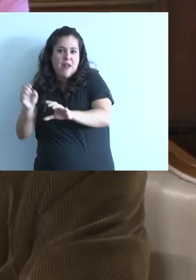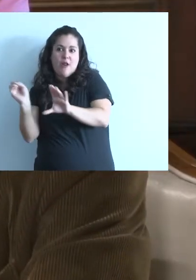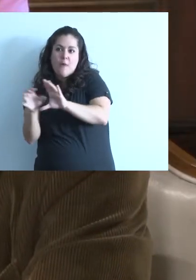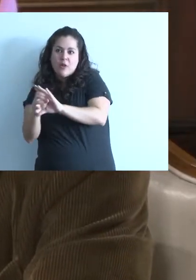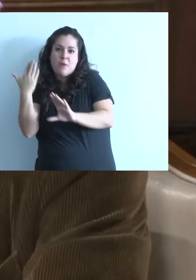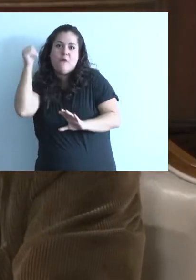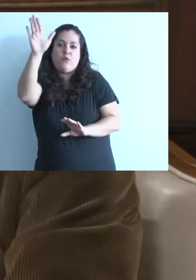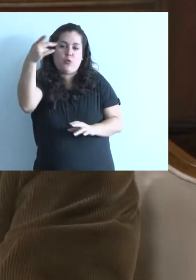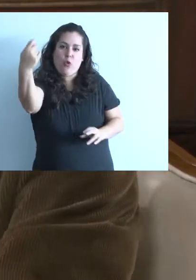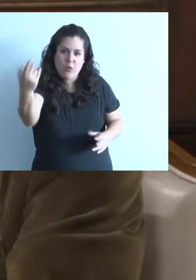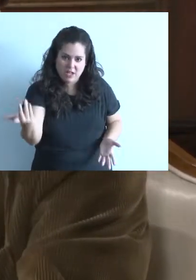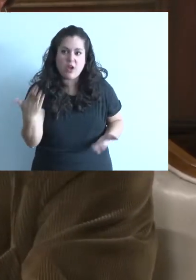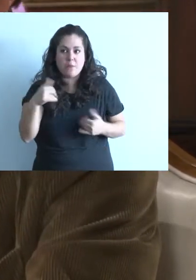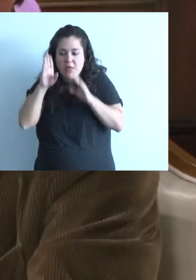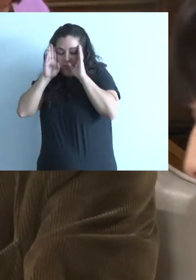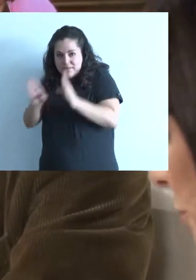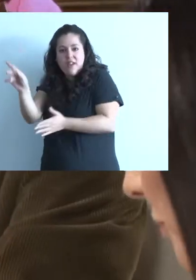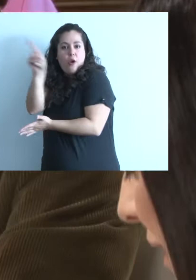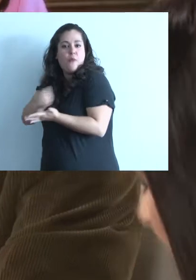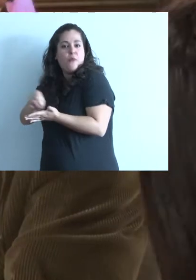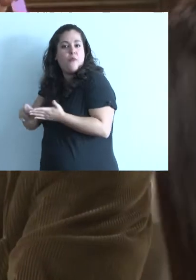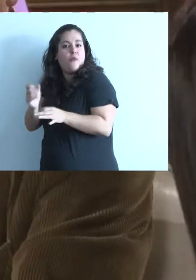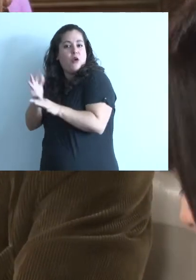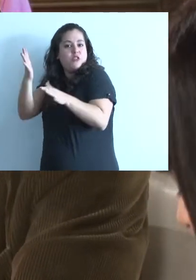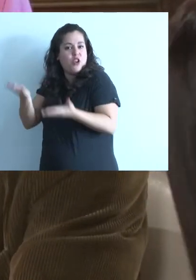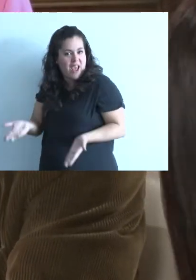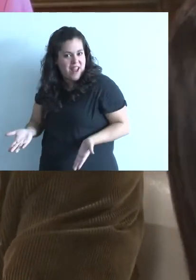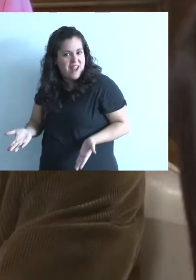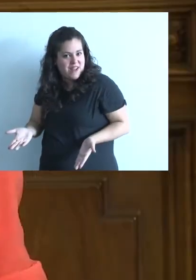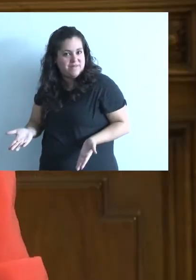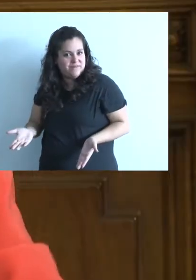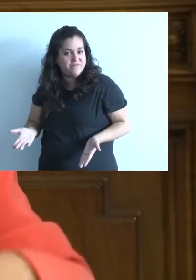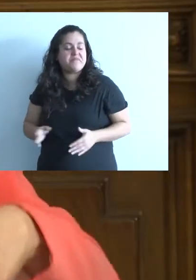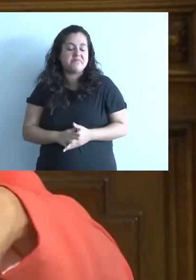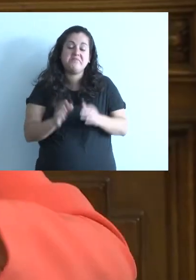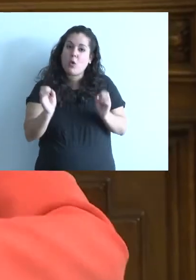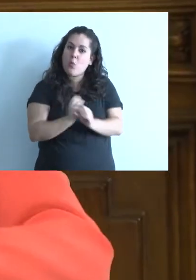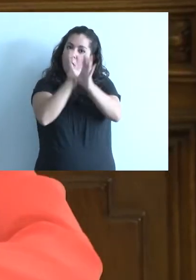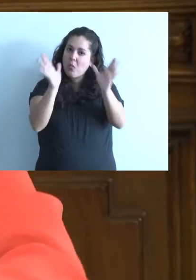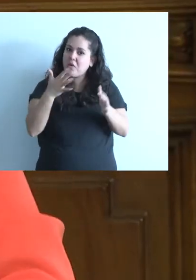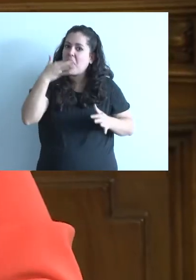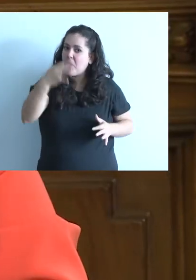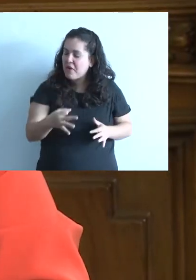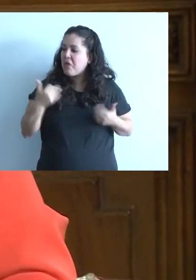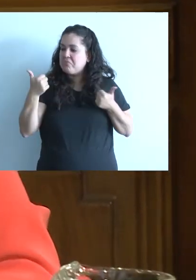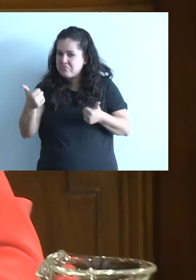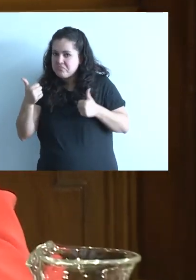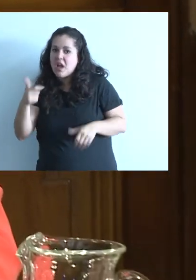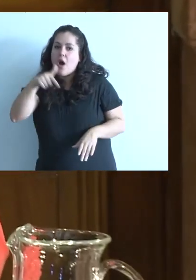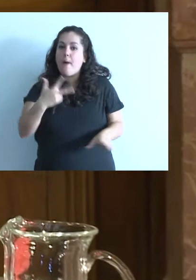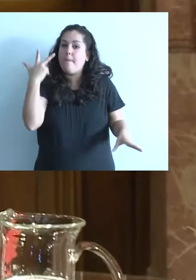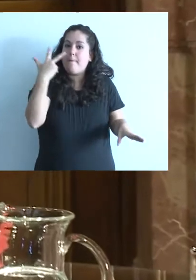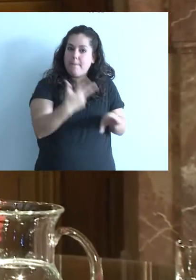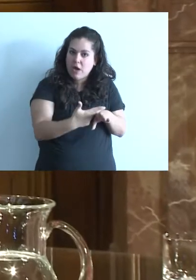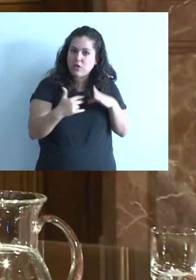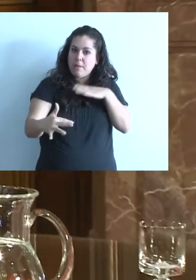Hacer sus aportes, sí, y a dedicarse a su profesión con una perspectiva futura. Muy bien, ha quedado claro, hacemos la primera pausa, ¿les parece